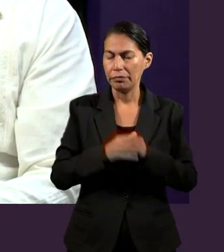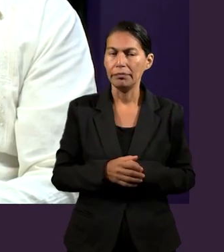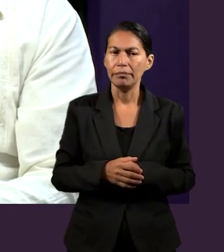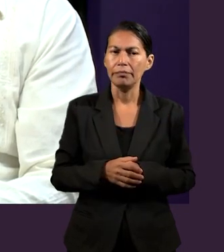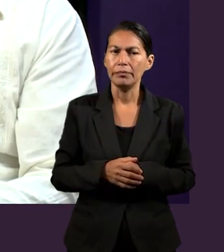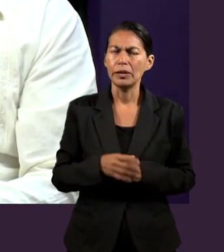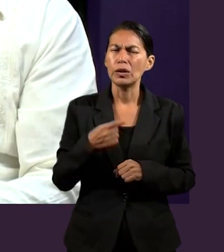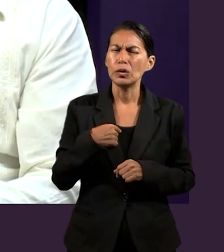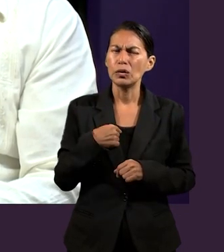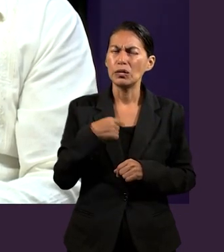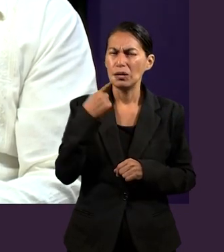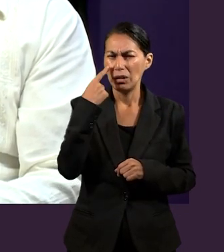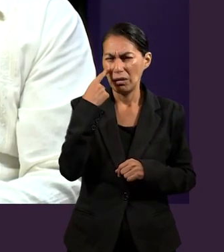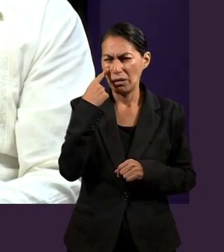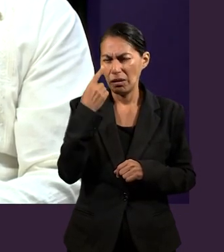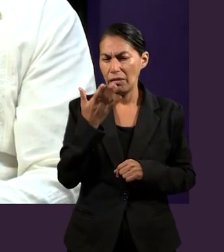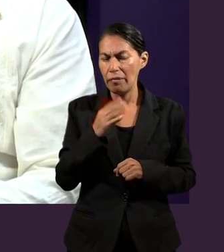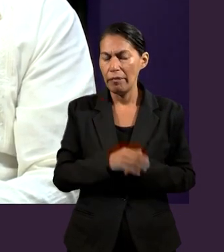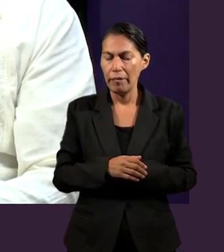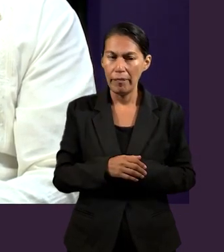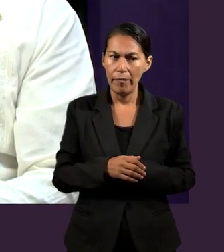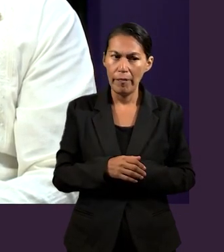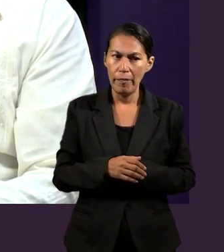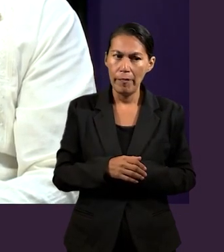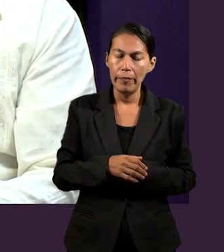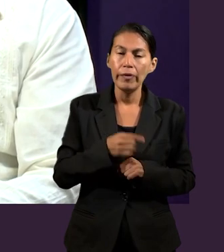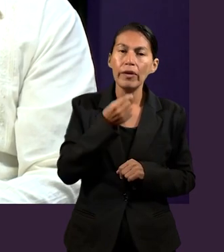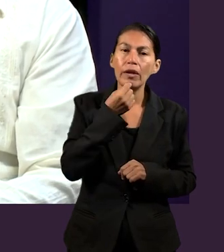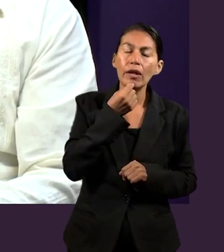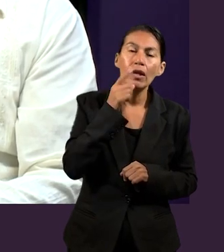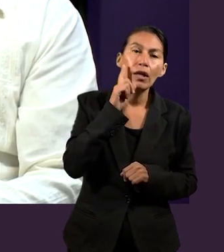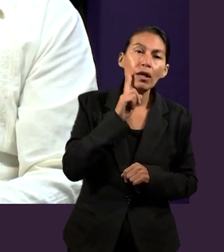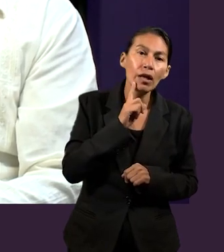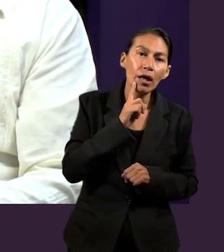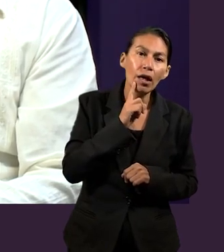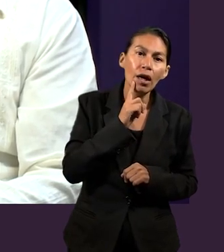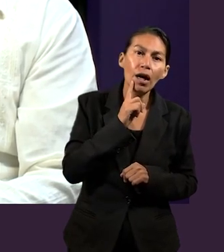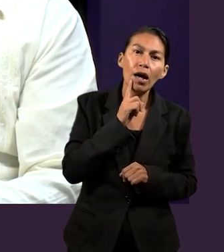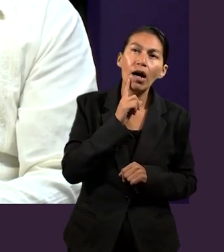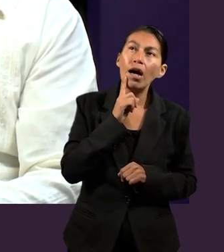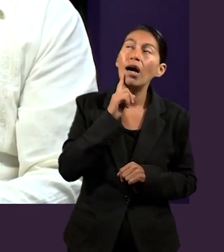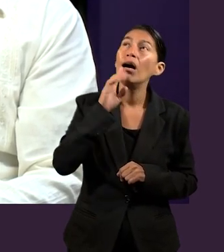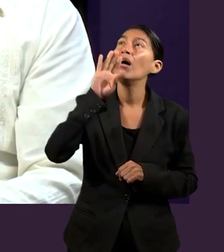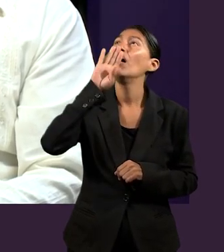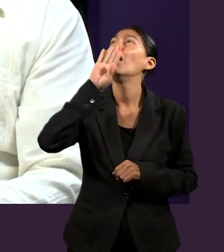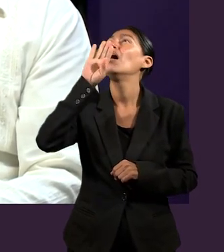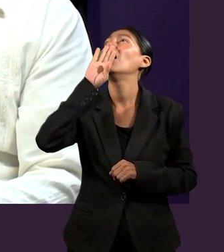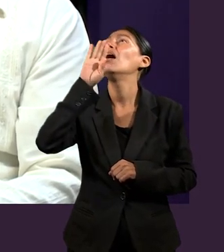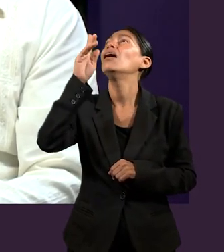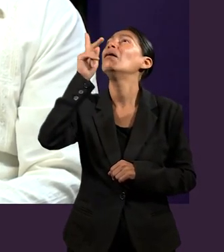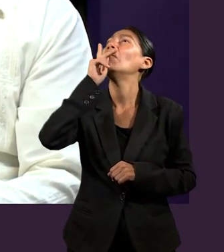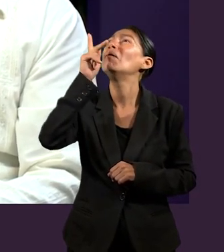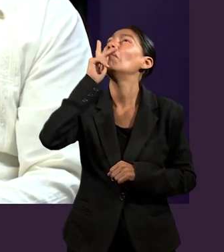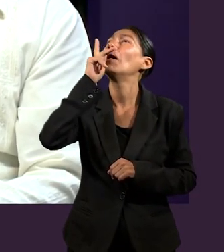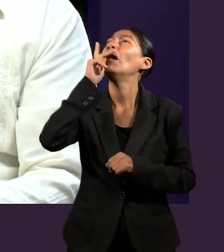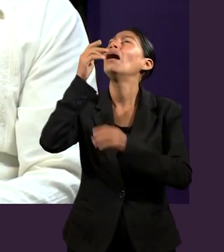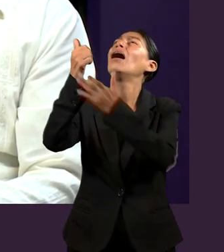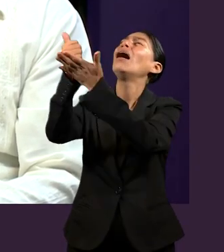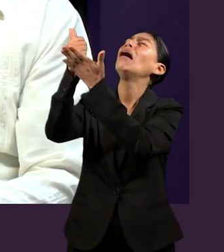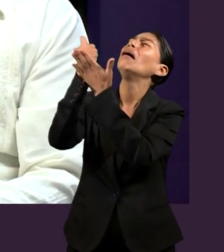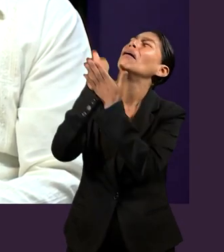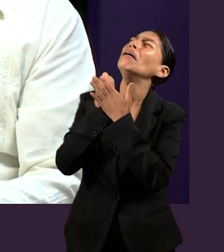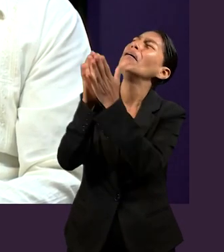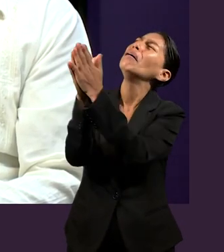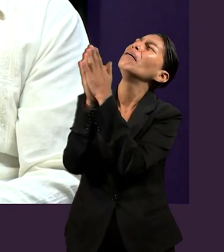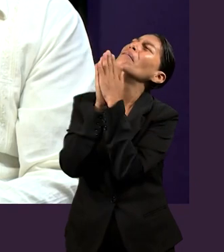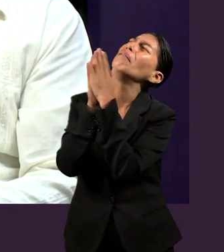importante que a mí en lo personal me llama la atención? Que es cuando la niña está pidiendo a su madre, a sus